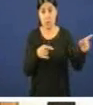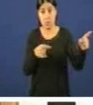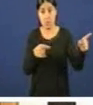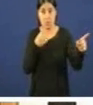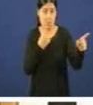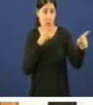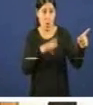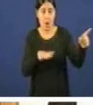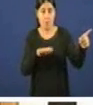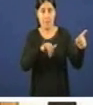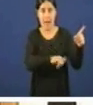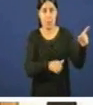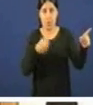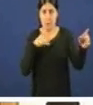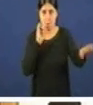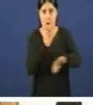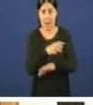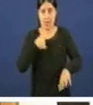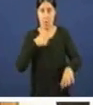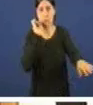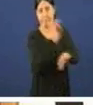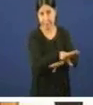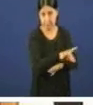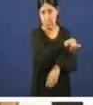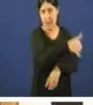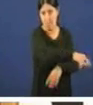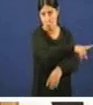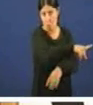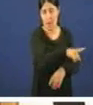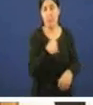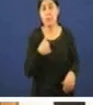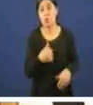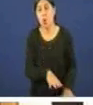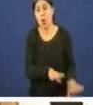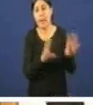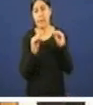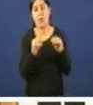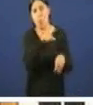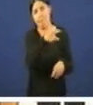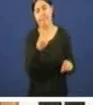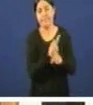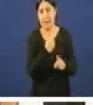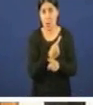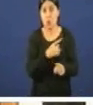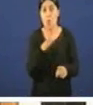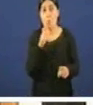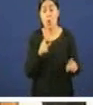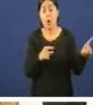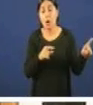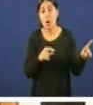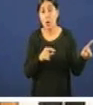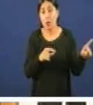manipular o que a carta que hoxe envía pero por certo entendo que estea nervoso entendo que estea nervoso porque vostede este sábado